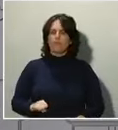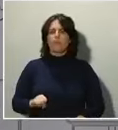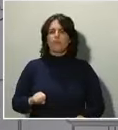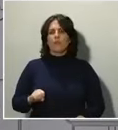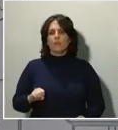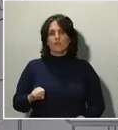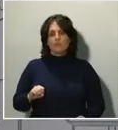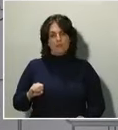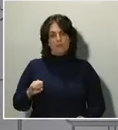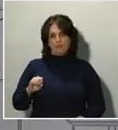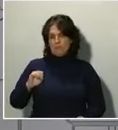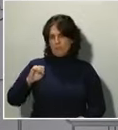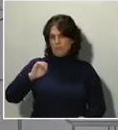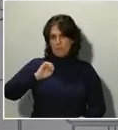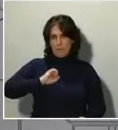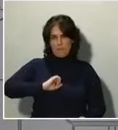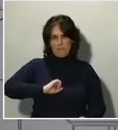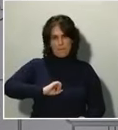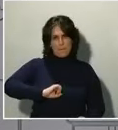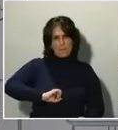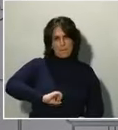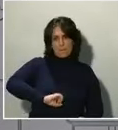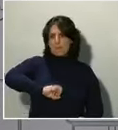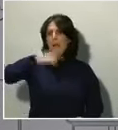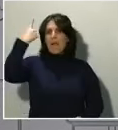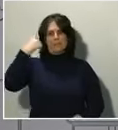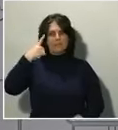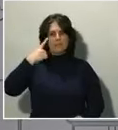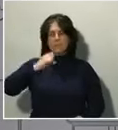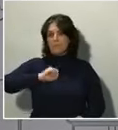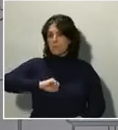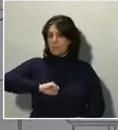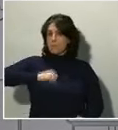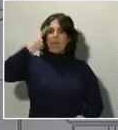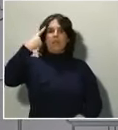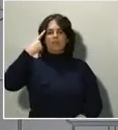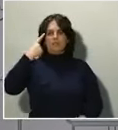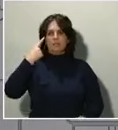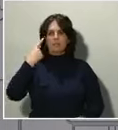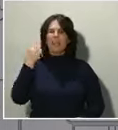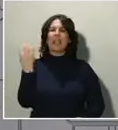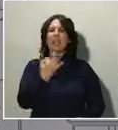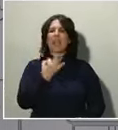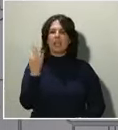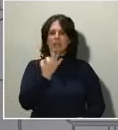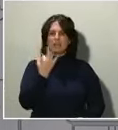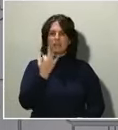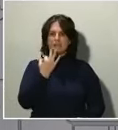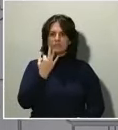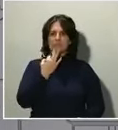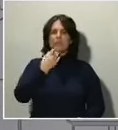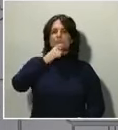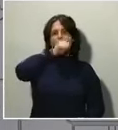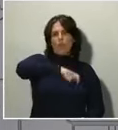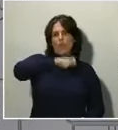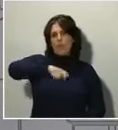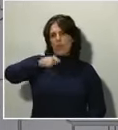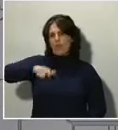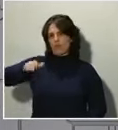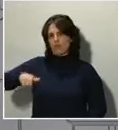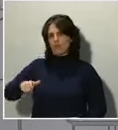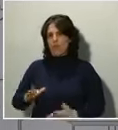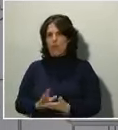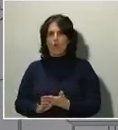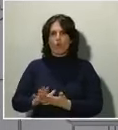de todo, la muralla para contener al virus está en la comunidad de ciudadanos que nosotros componemos como país.